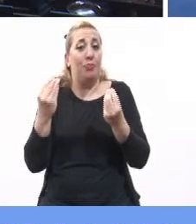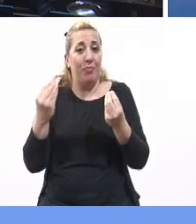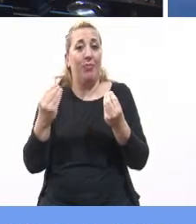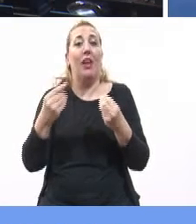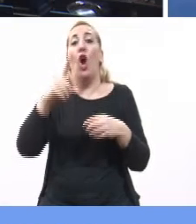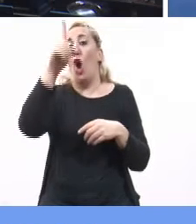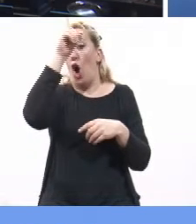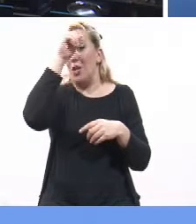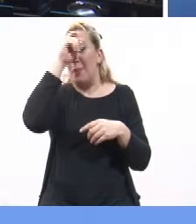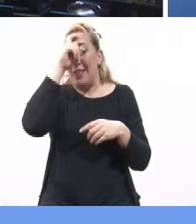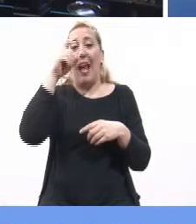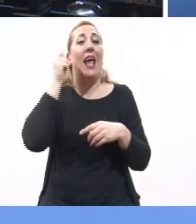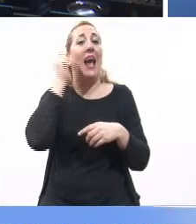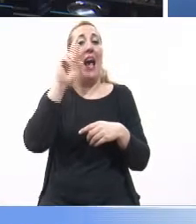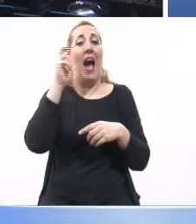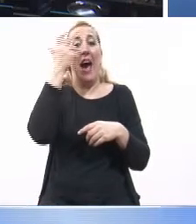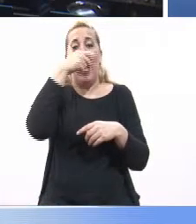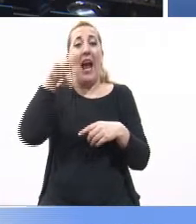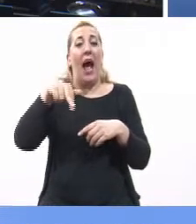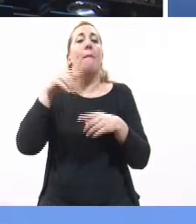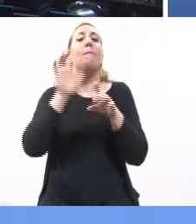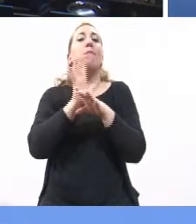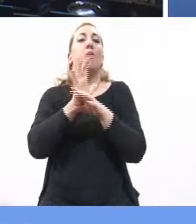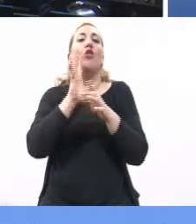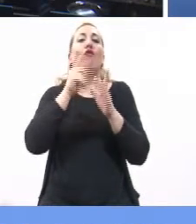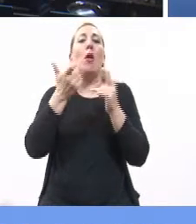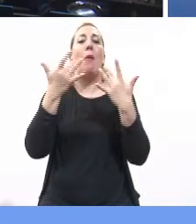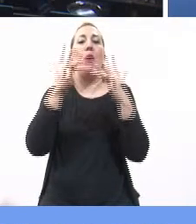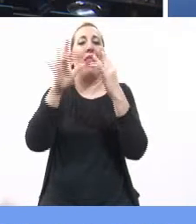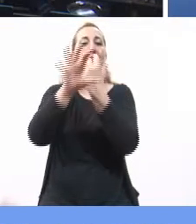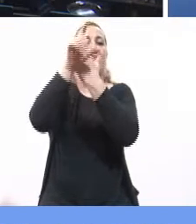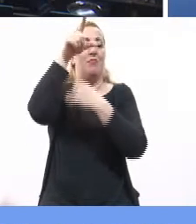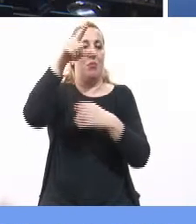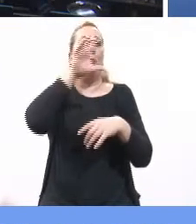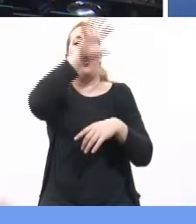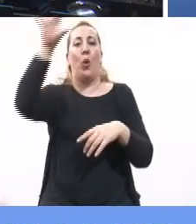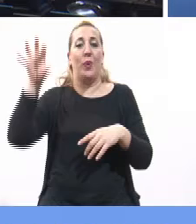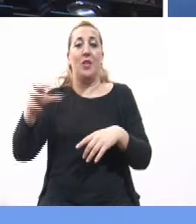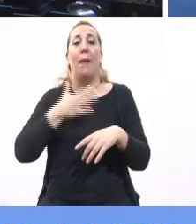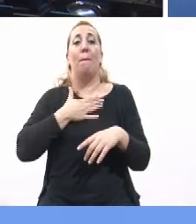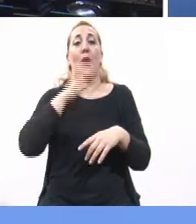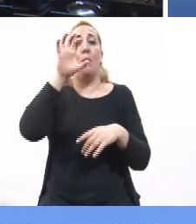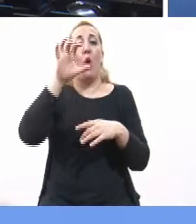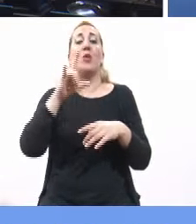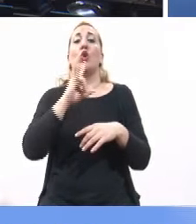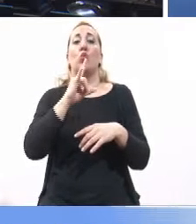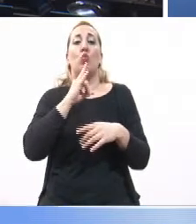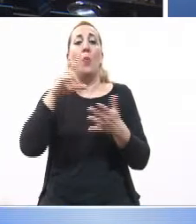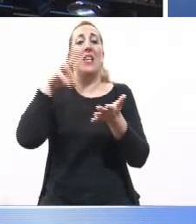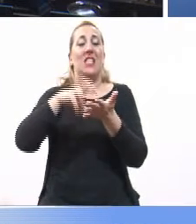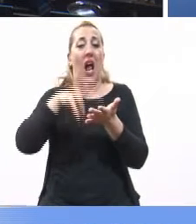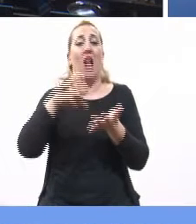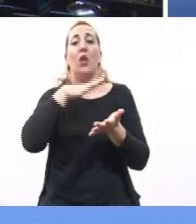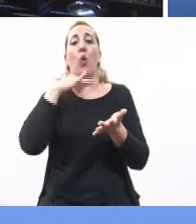Garrahan a las provincias. Y mi provincia, Tucumán, fue pionera en unirse en esta red. Tucumán, Salta,